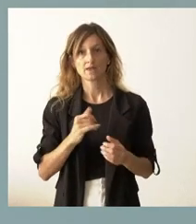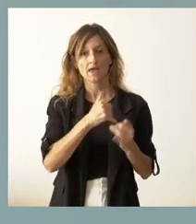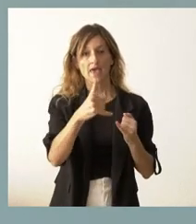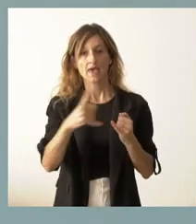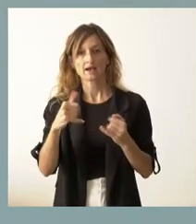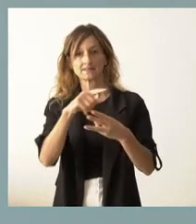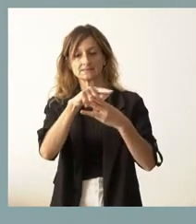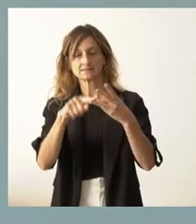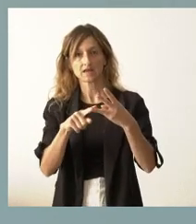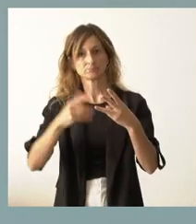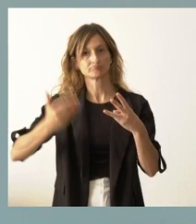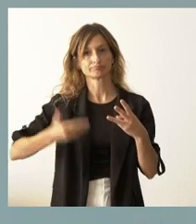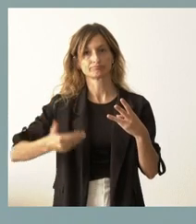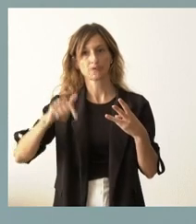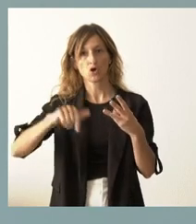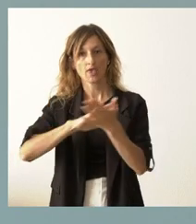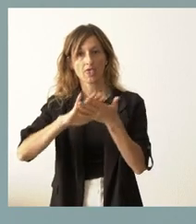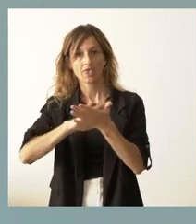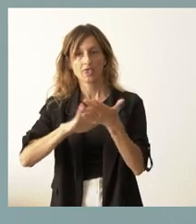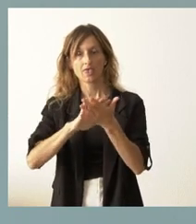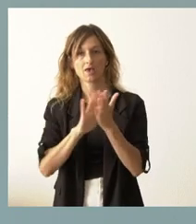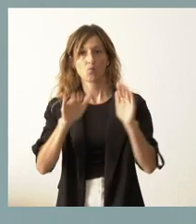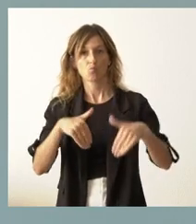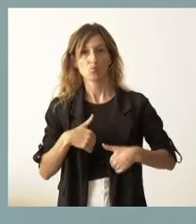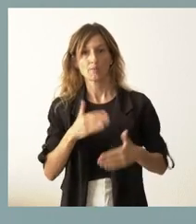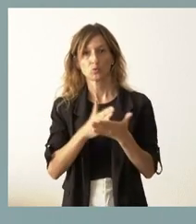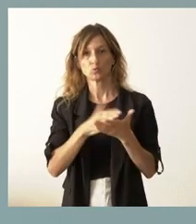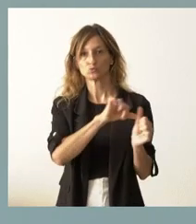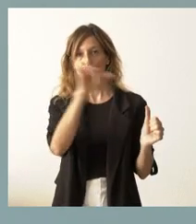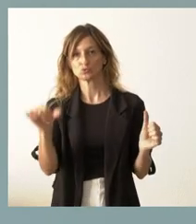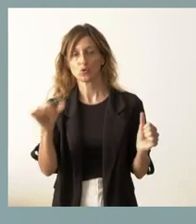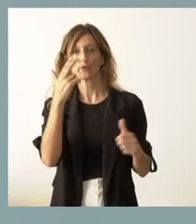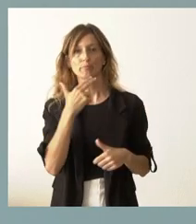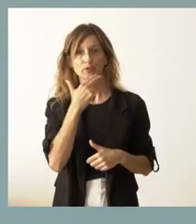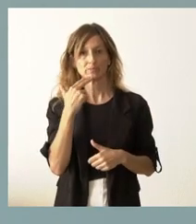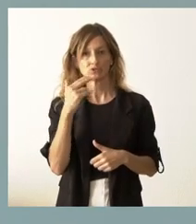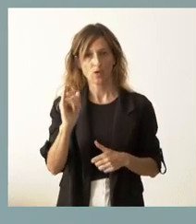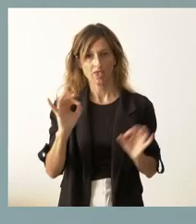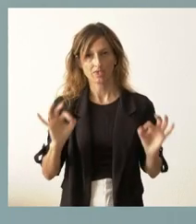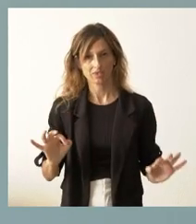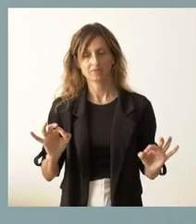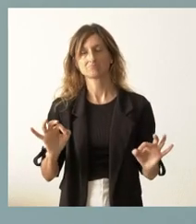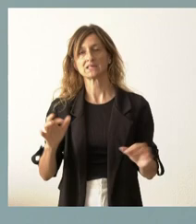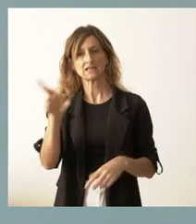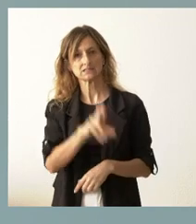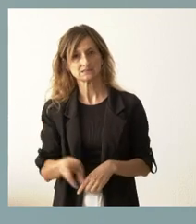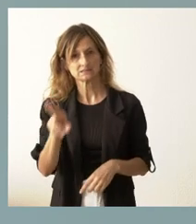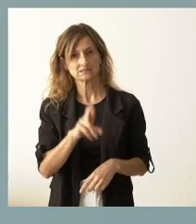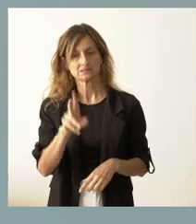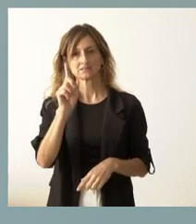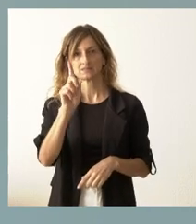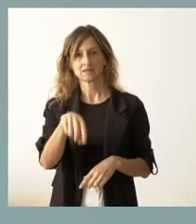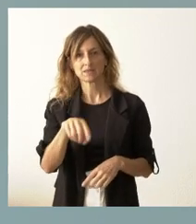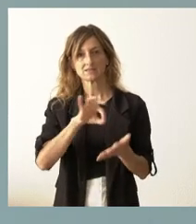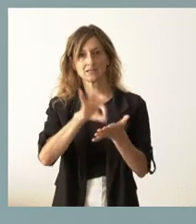han sido los fundamentales de este reinicio del curso. Nuestro compromiso y reiteración con